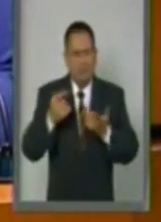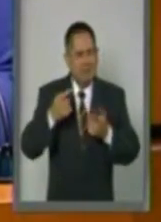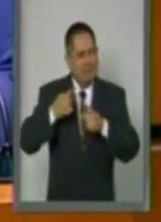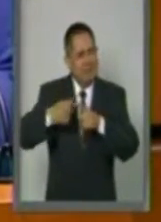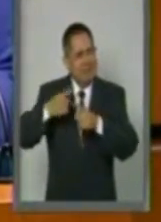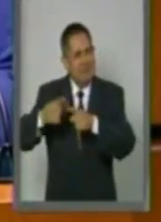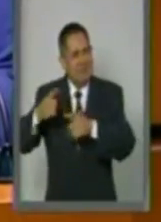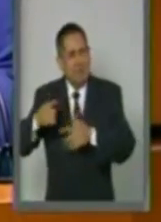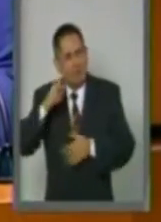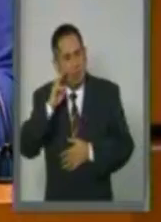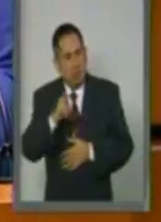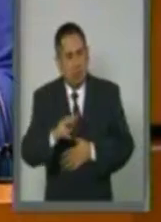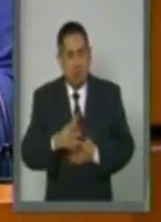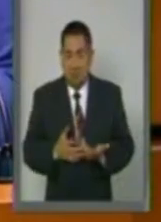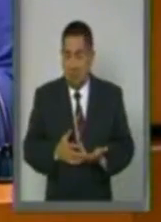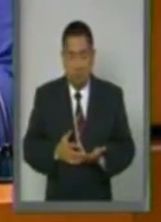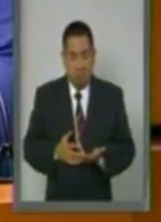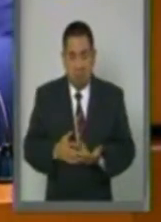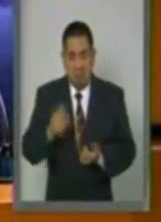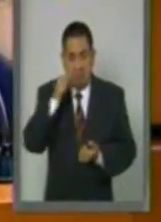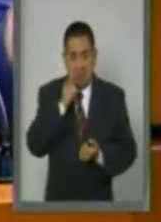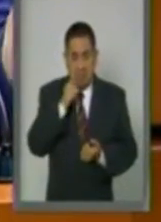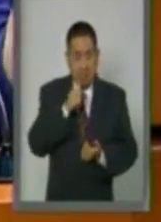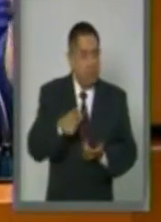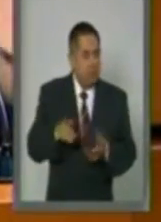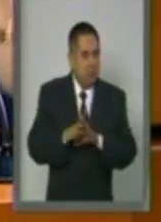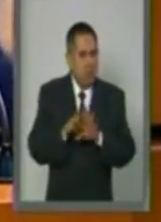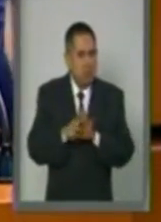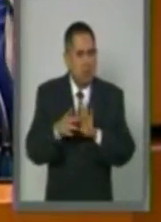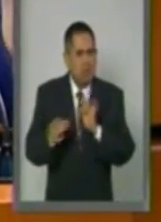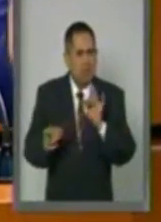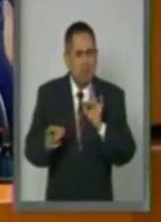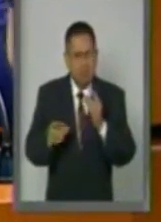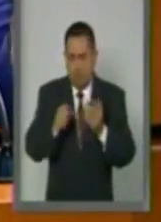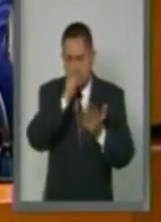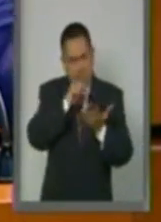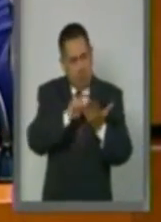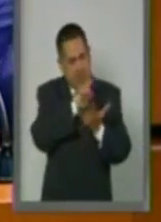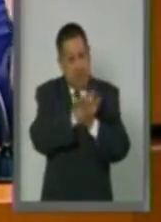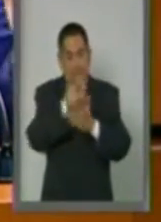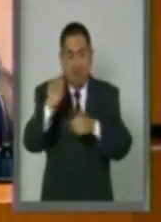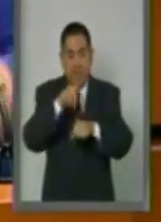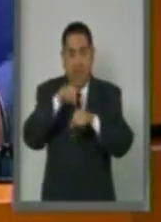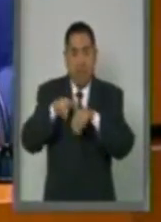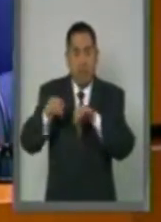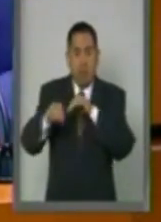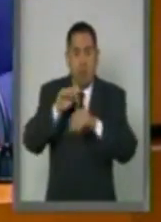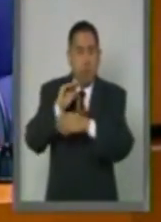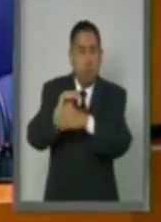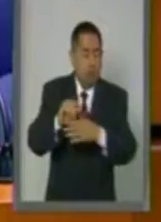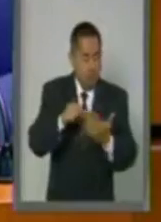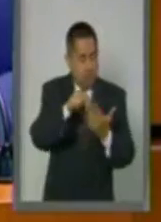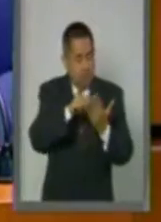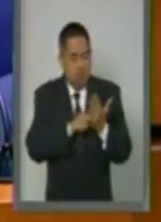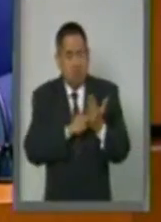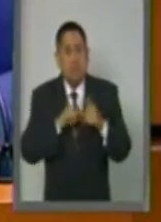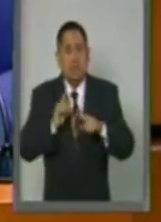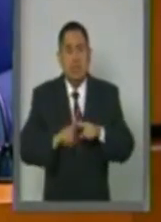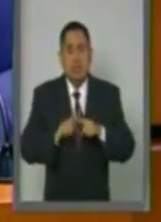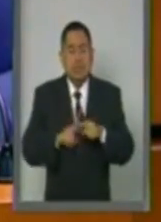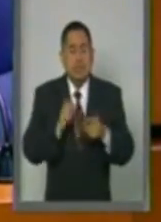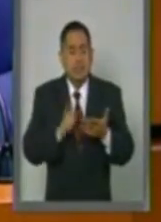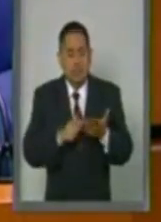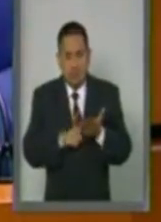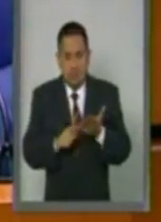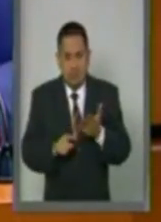que la terminación de la relación de trabajo no tiene que ver con lo establecido en la Ley Federal del Trabajo, sino que tiene